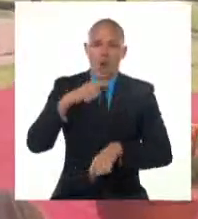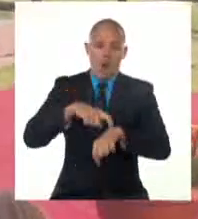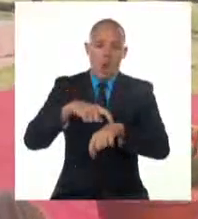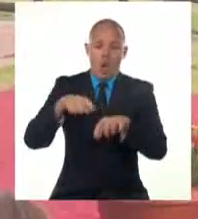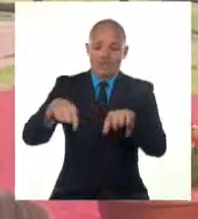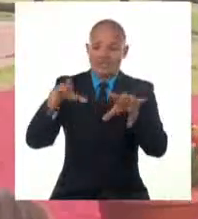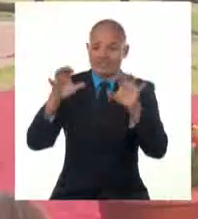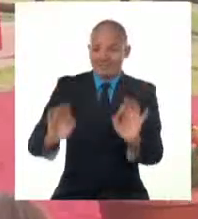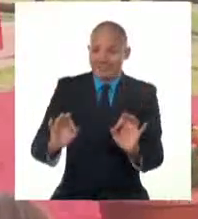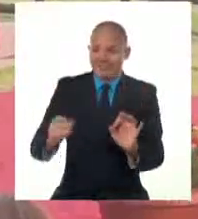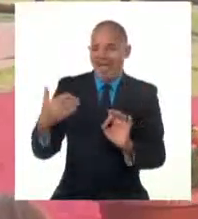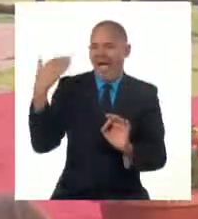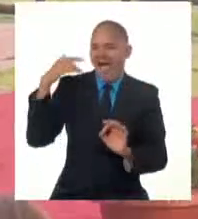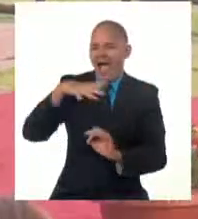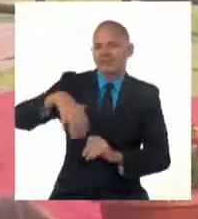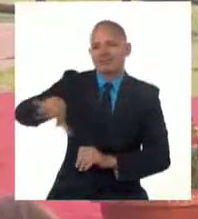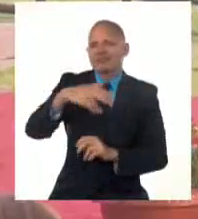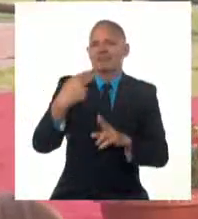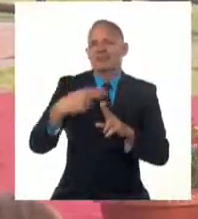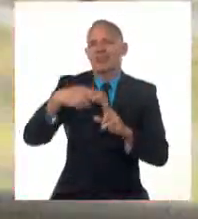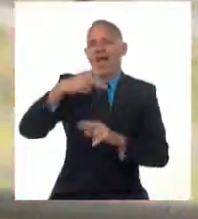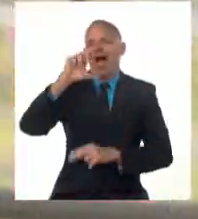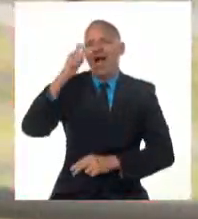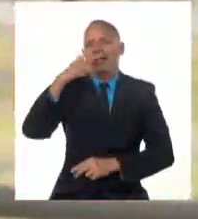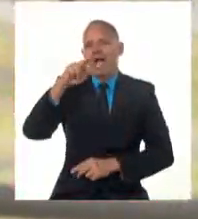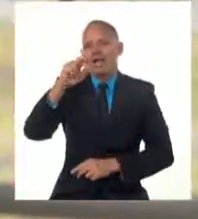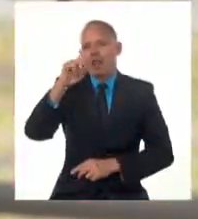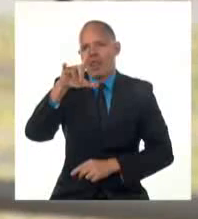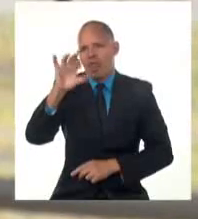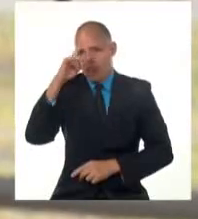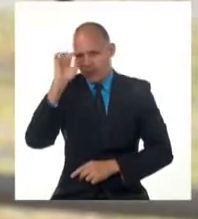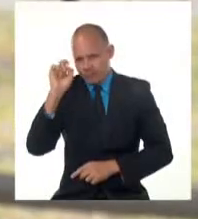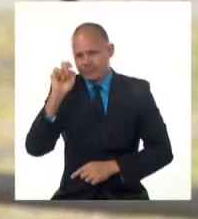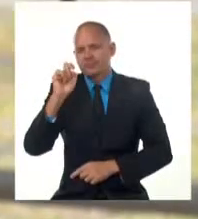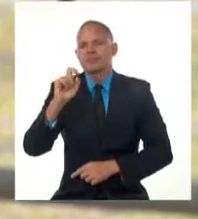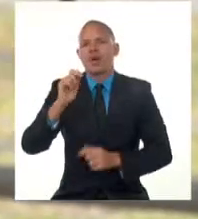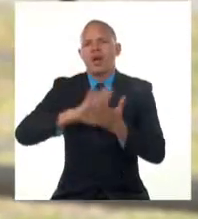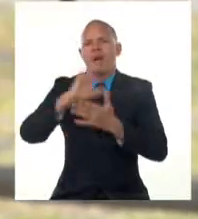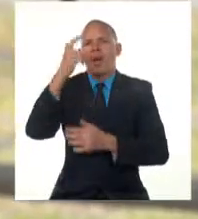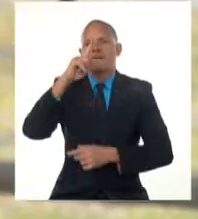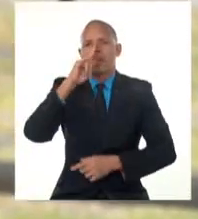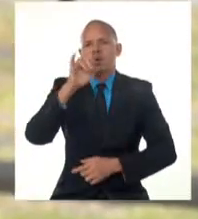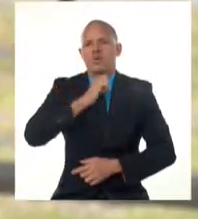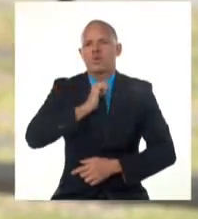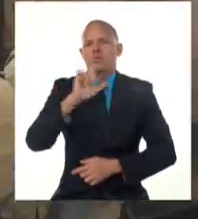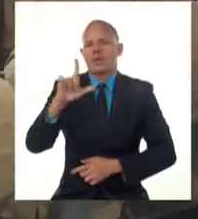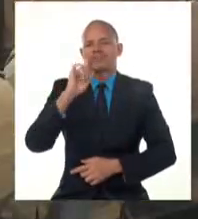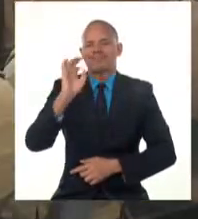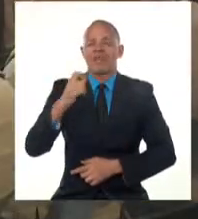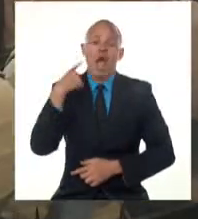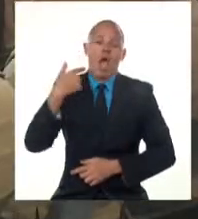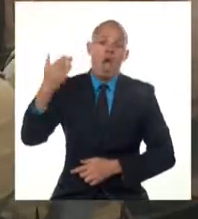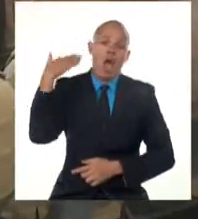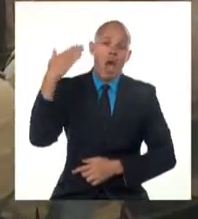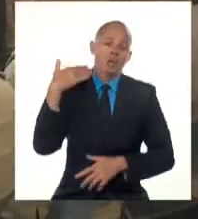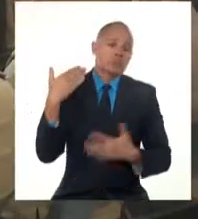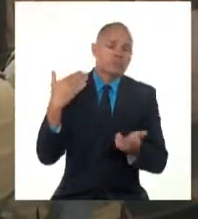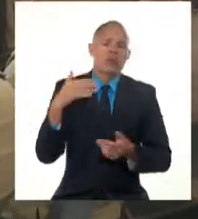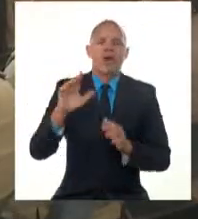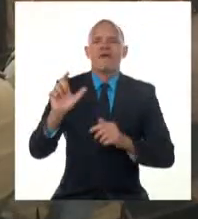fortaleza militar Carlos Manuel de Céspedes, escenario de las acciones del 26 de julio de 1953 en Bayamo,